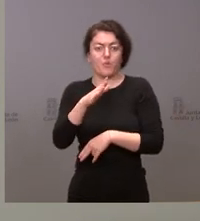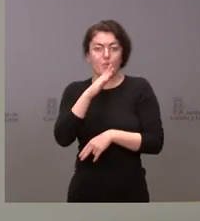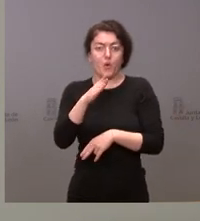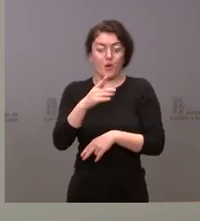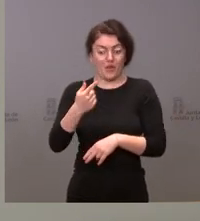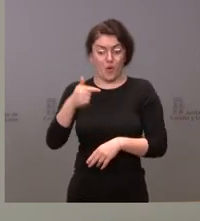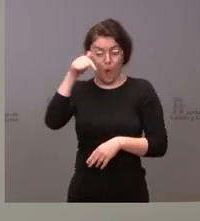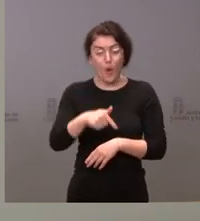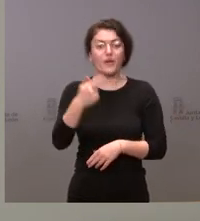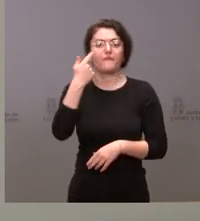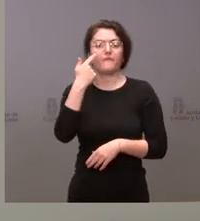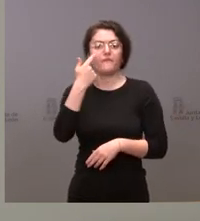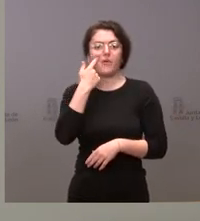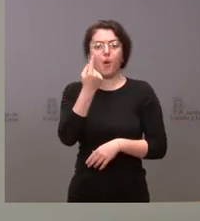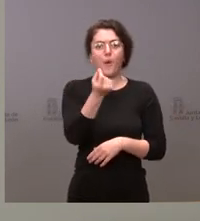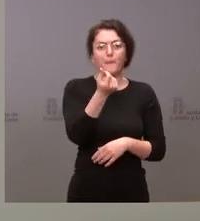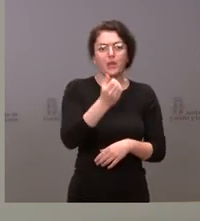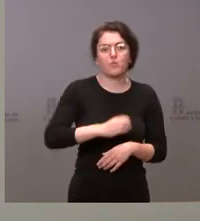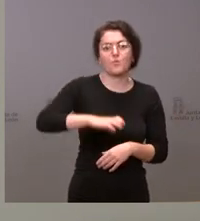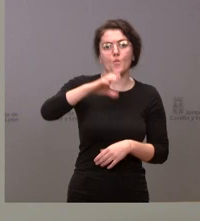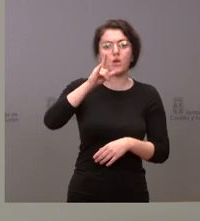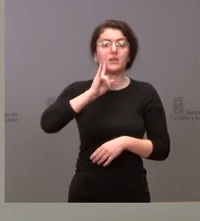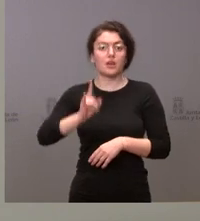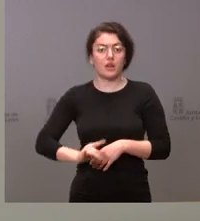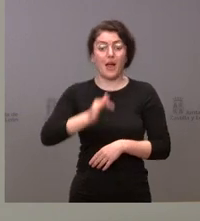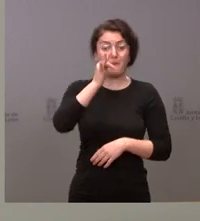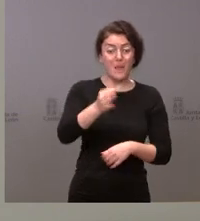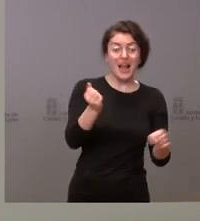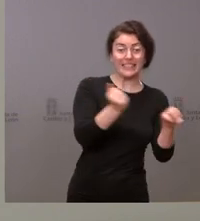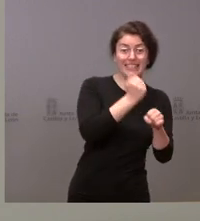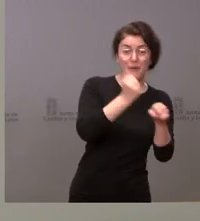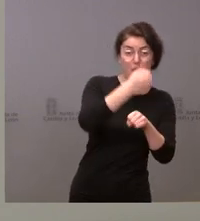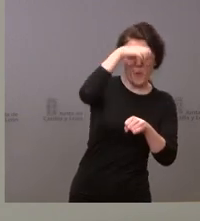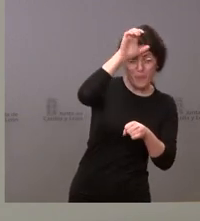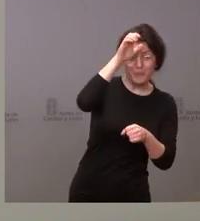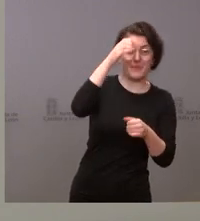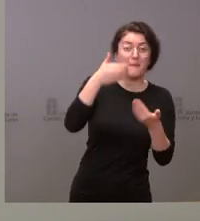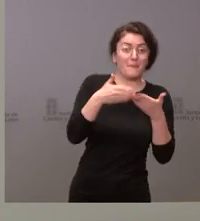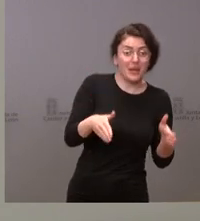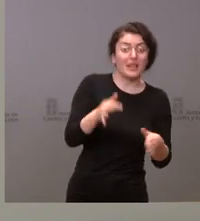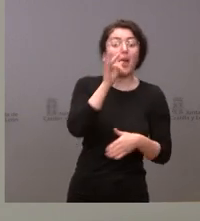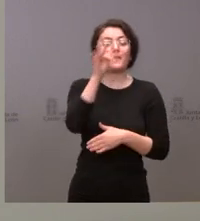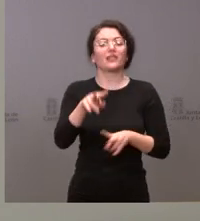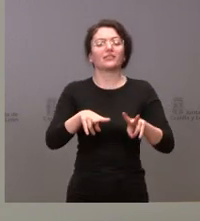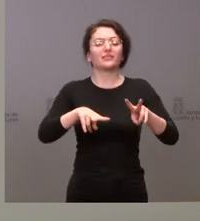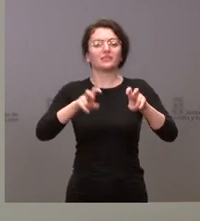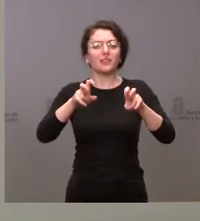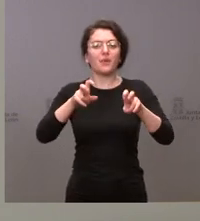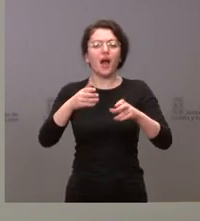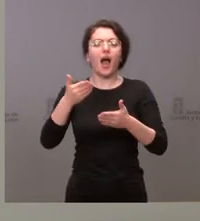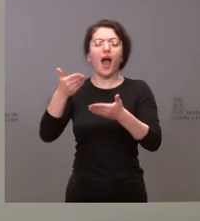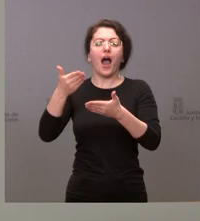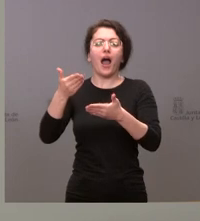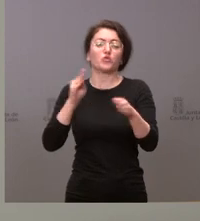de pérdida de empleo en el territorio y en las congas mineras y muy especialmente también de pérdida de ayudas europeas que se van a recibir para la transición energética que